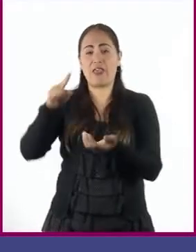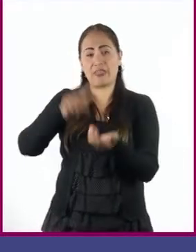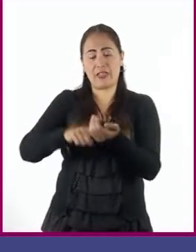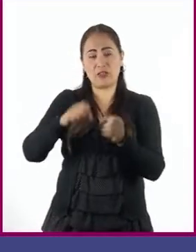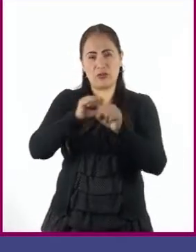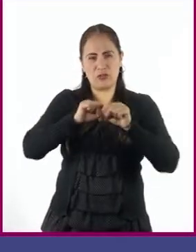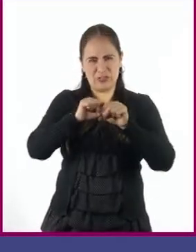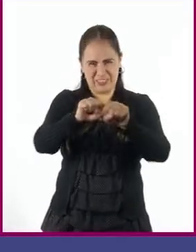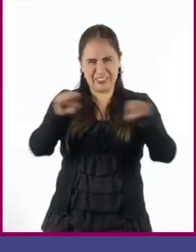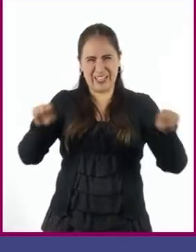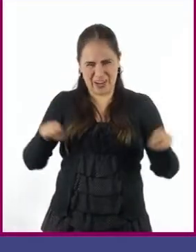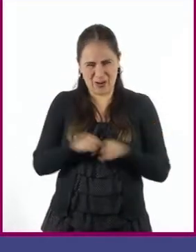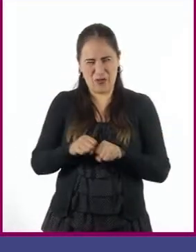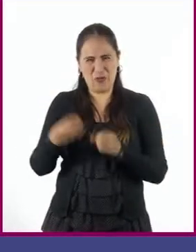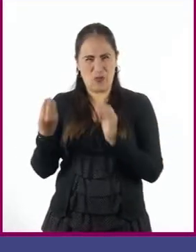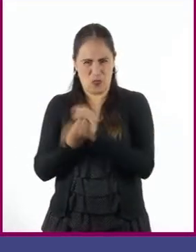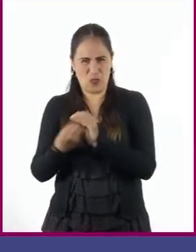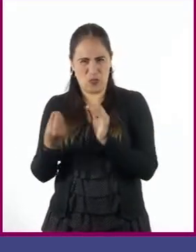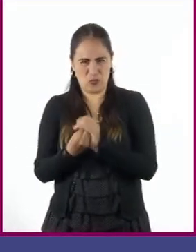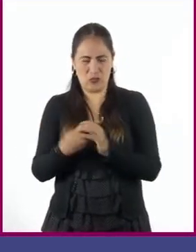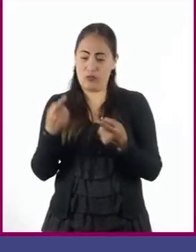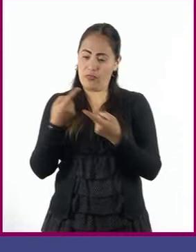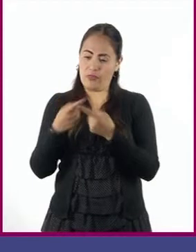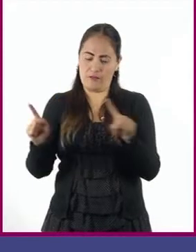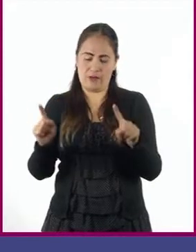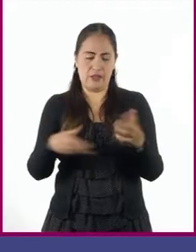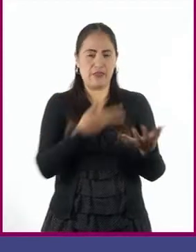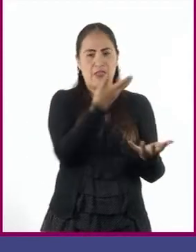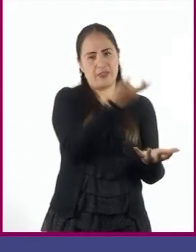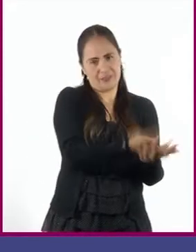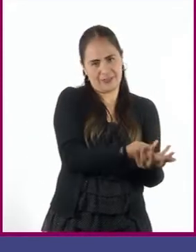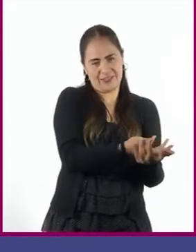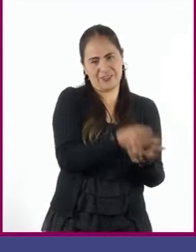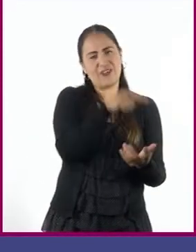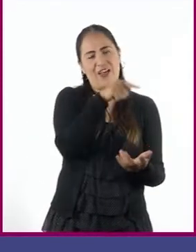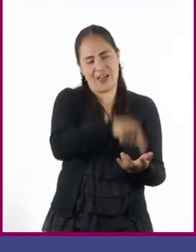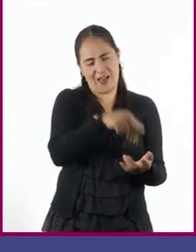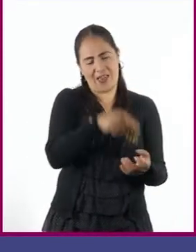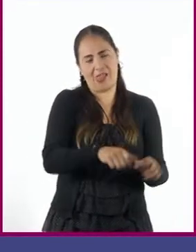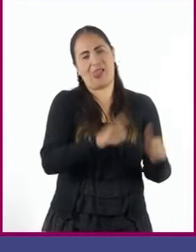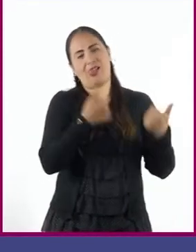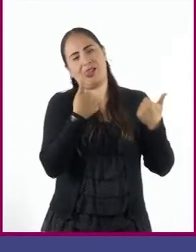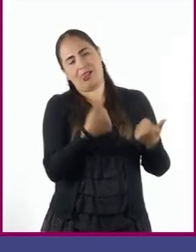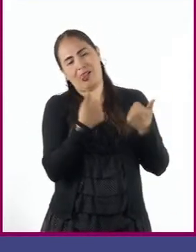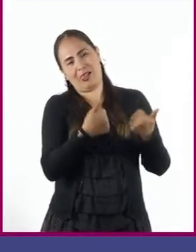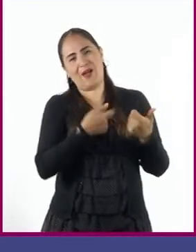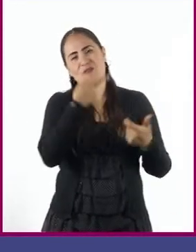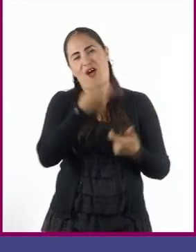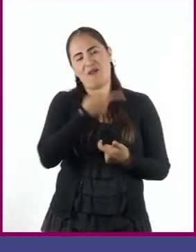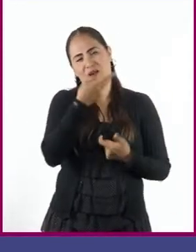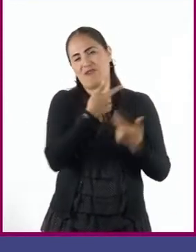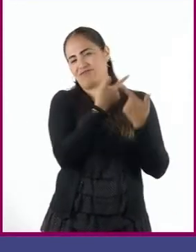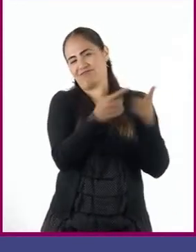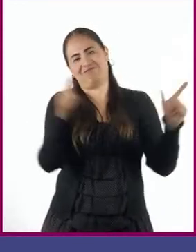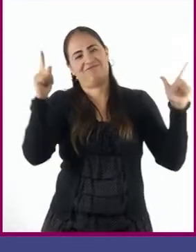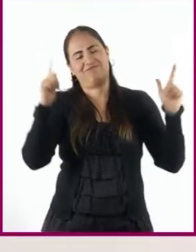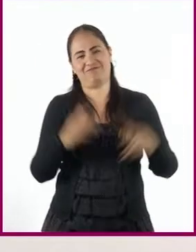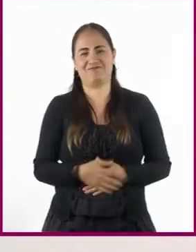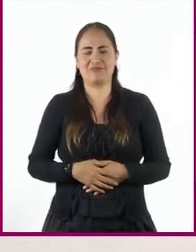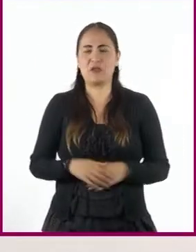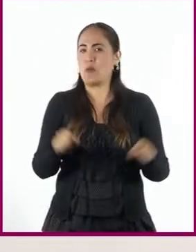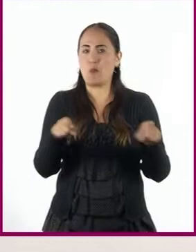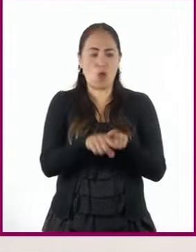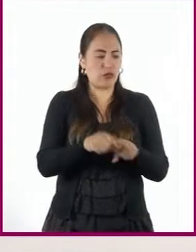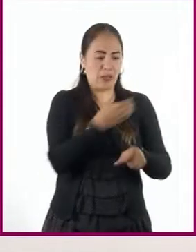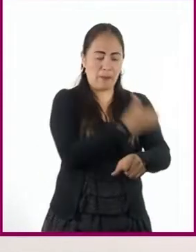es una situación distinta a la del receso. Sin importar que en ambos espacios las personas sean las mismas.